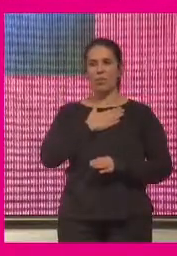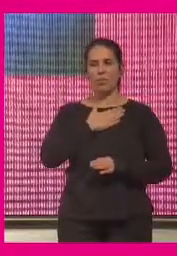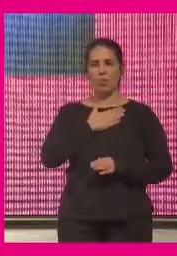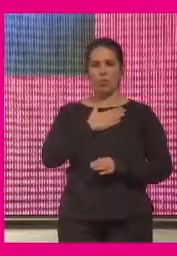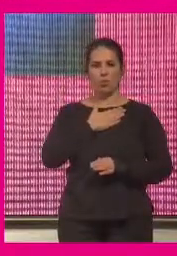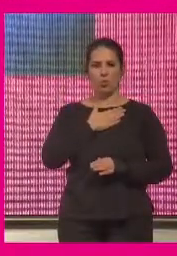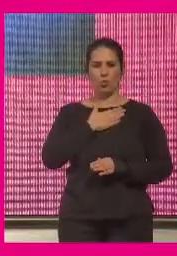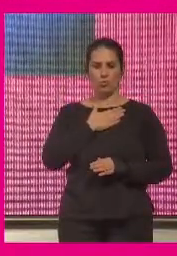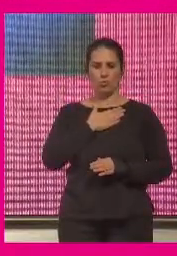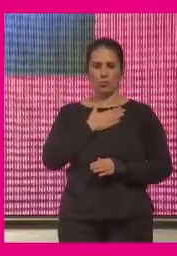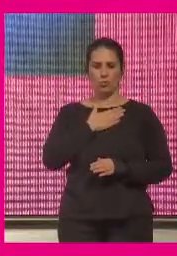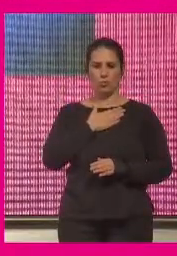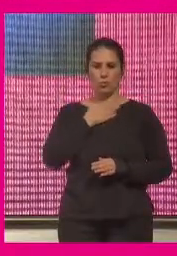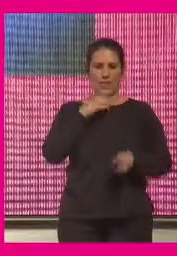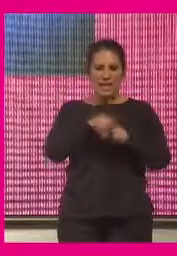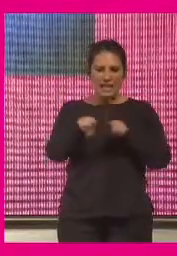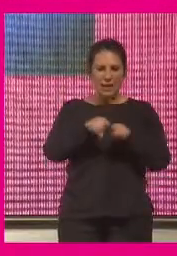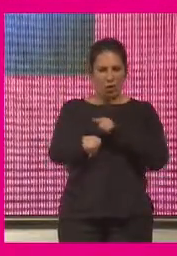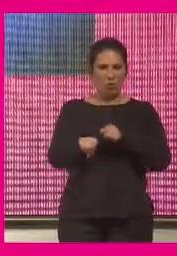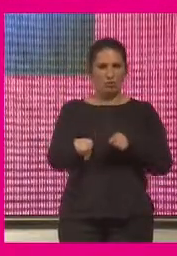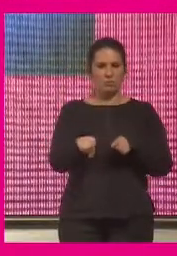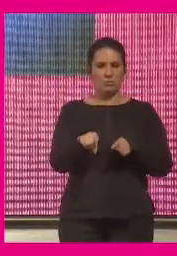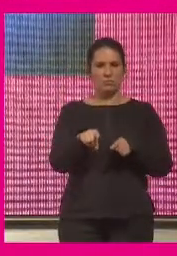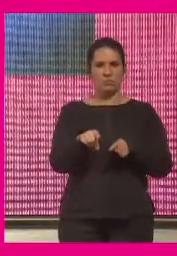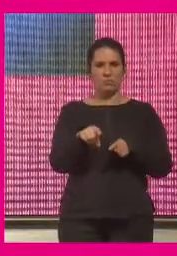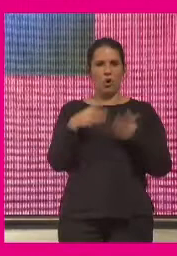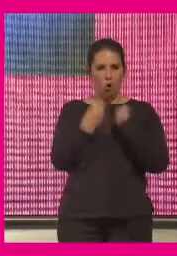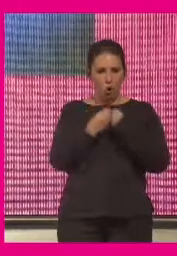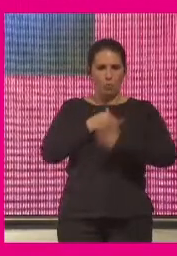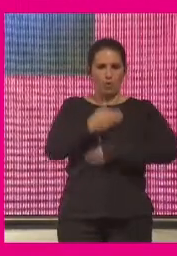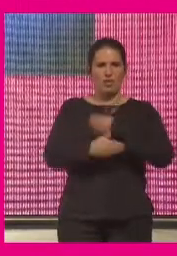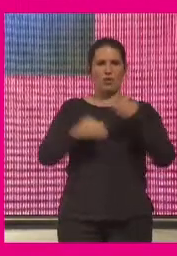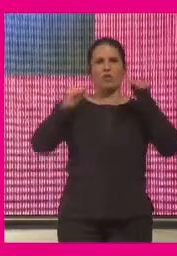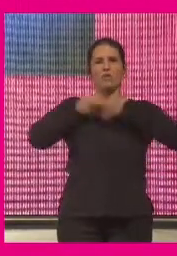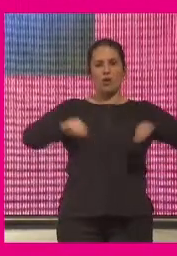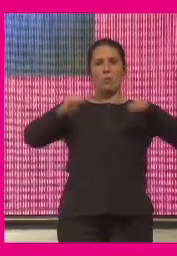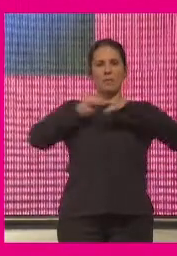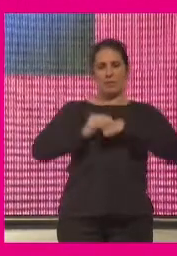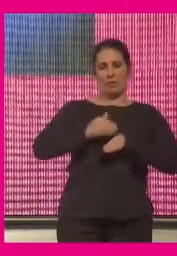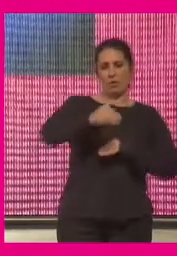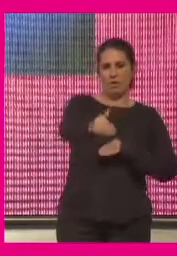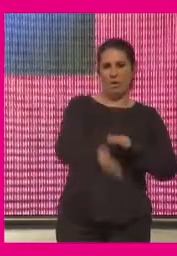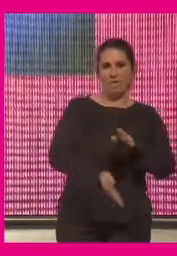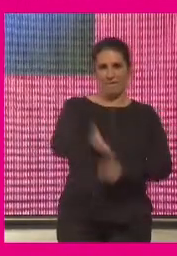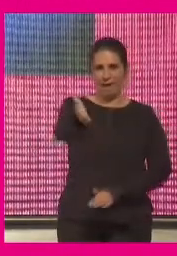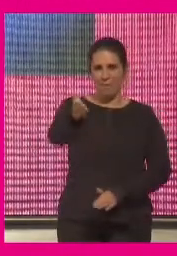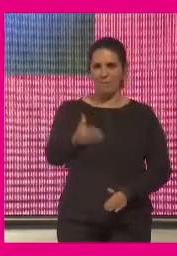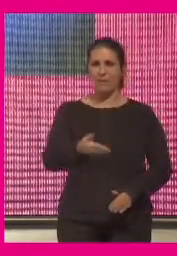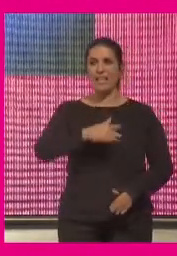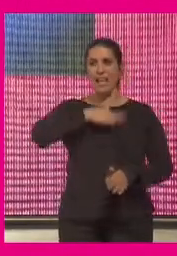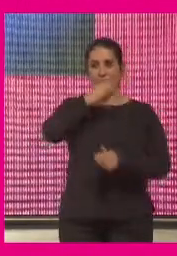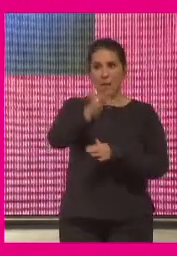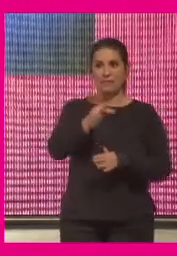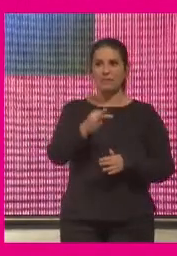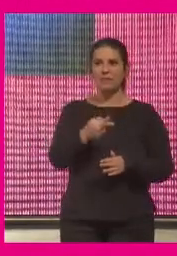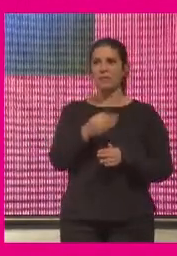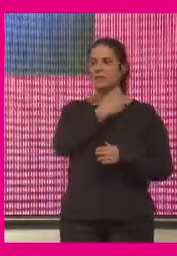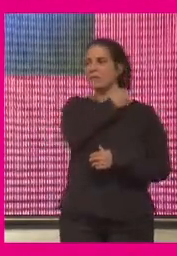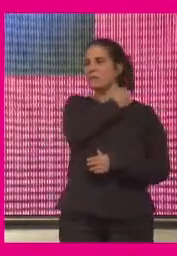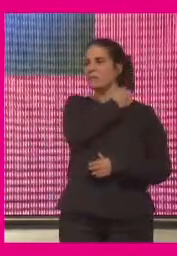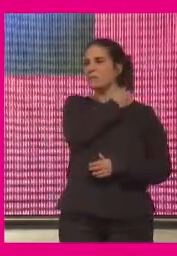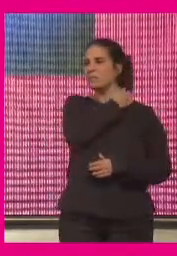emancipatorio crítico que acompañara a los procesos formativos que vamos a tener por delante y además asumiendo